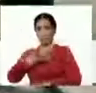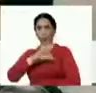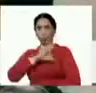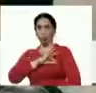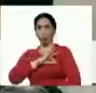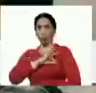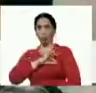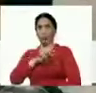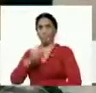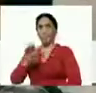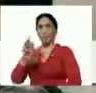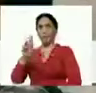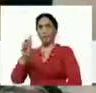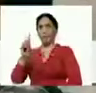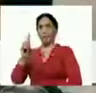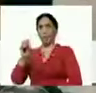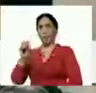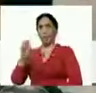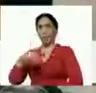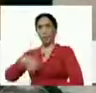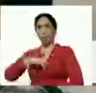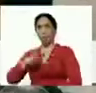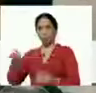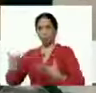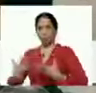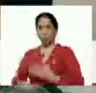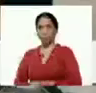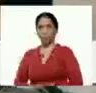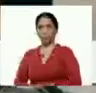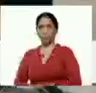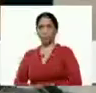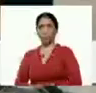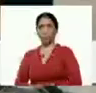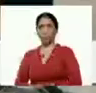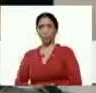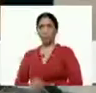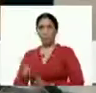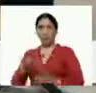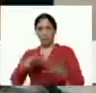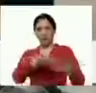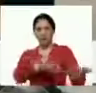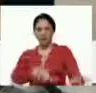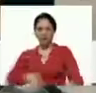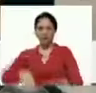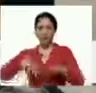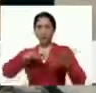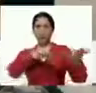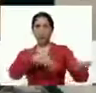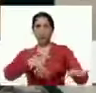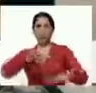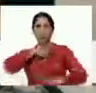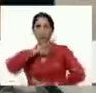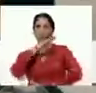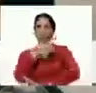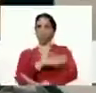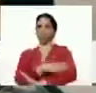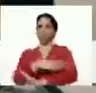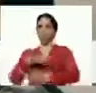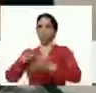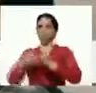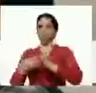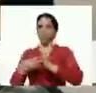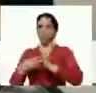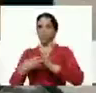Pedro Camejo, estemos recibiendo este tipo de maquinaria para potenciar lo que es la